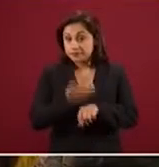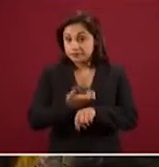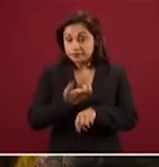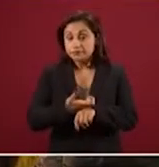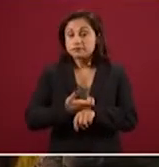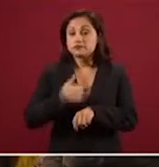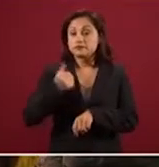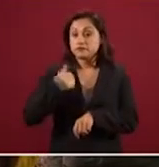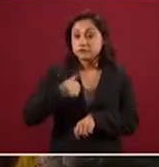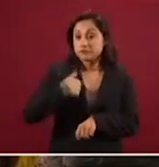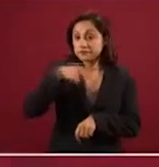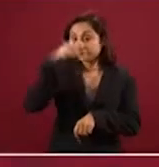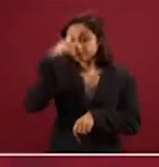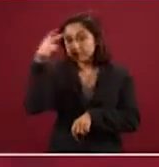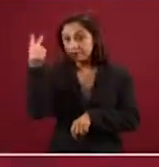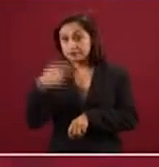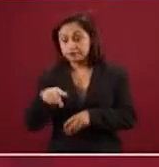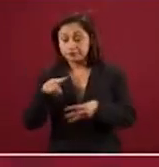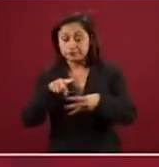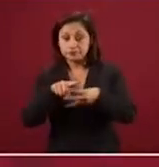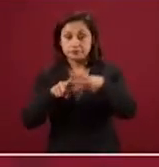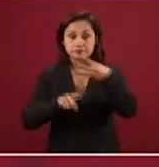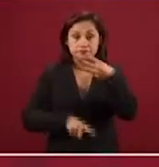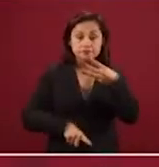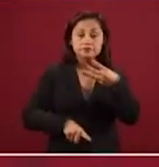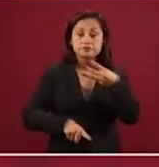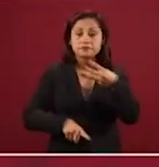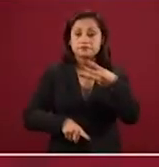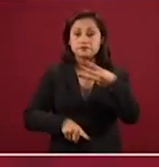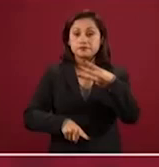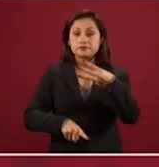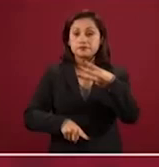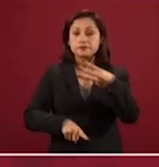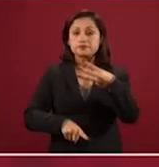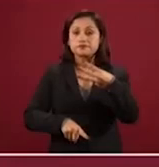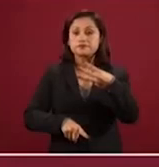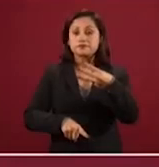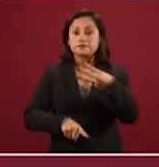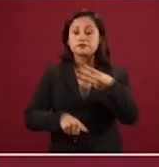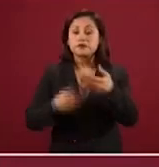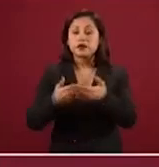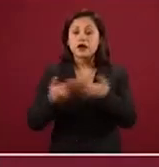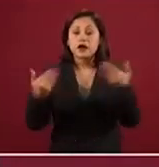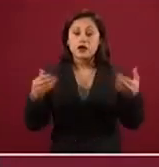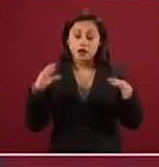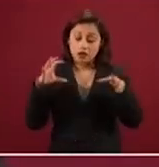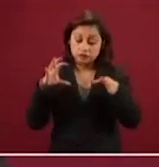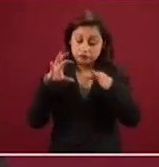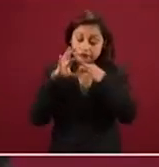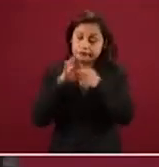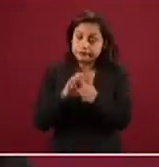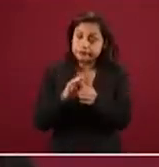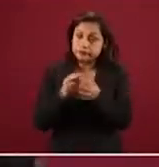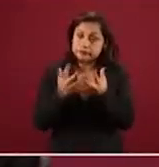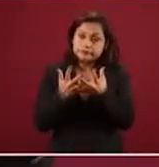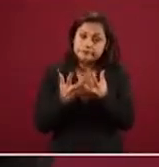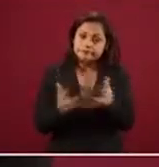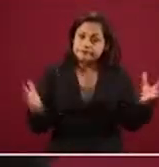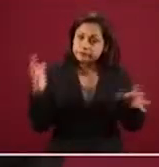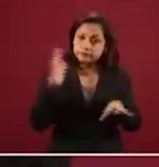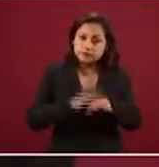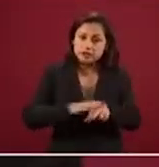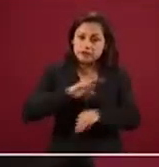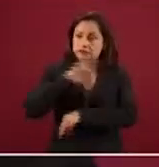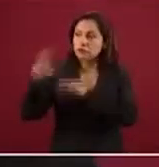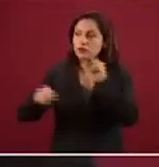Canadá y México o México, Estados Unidos y Canadá constituyen el mercado más grande del mundo. con esta aprobación se ratifica que